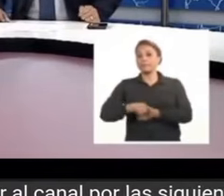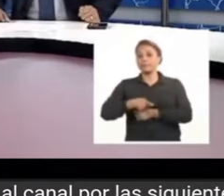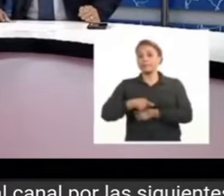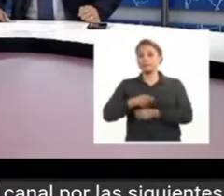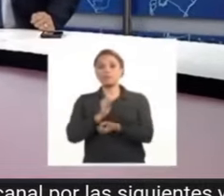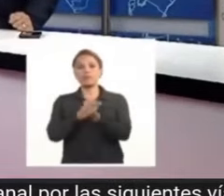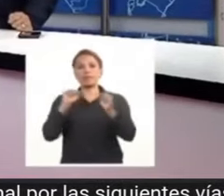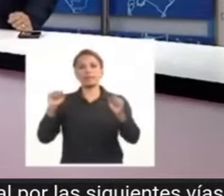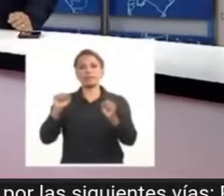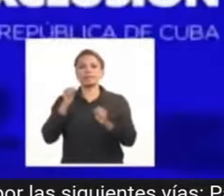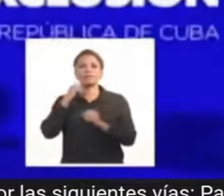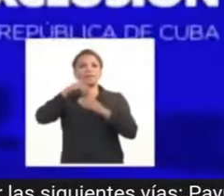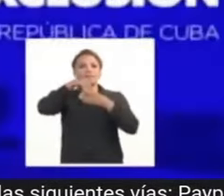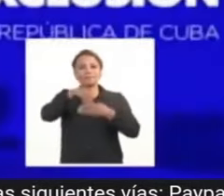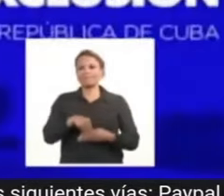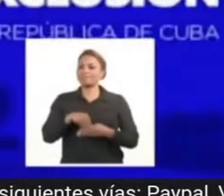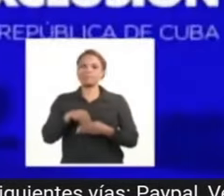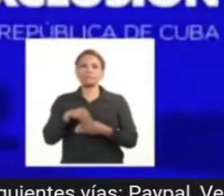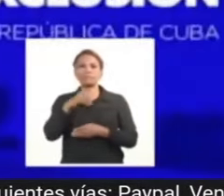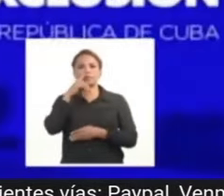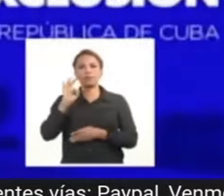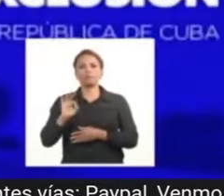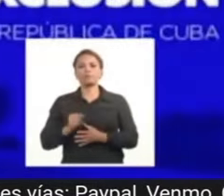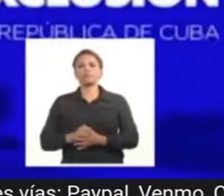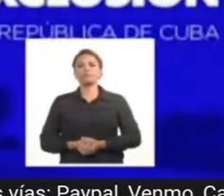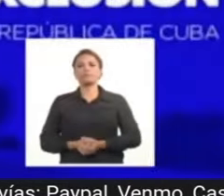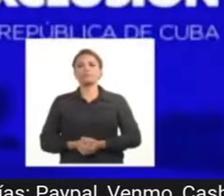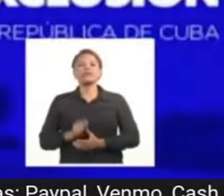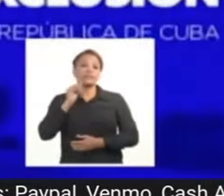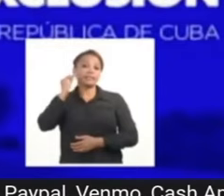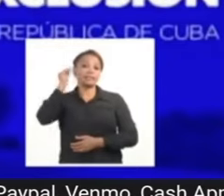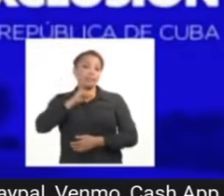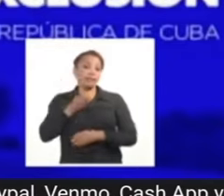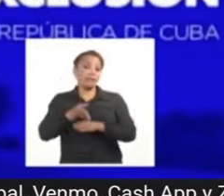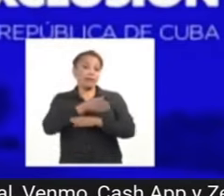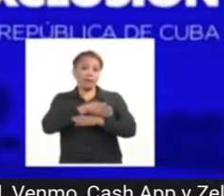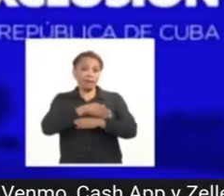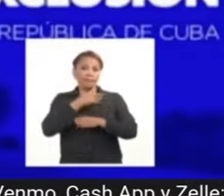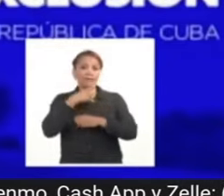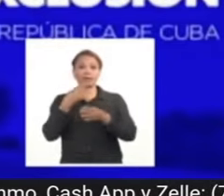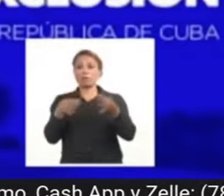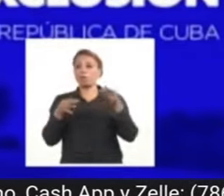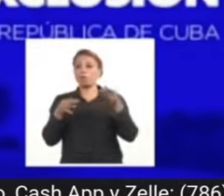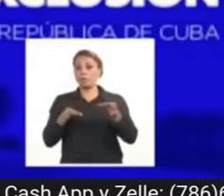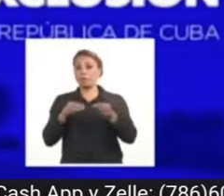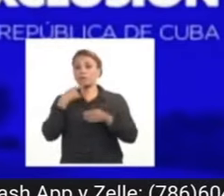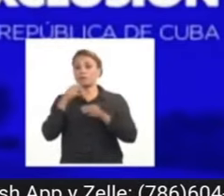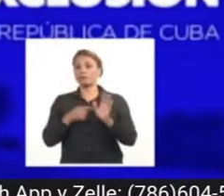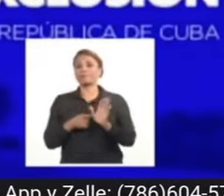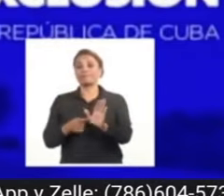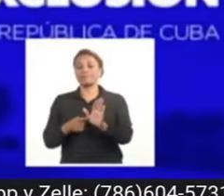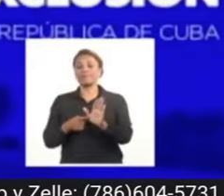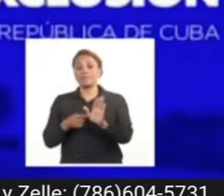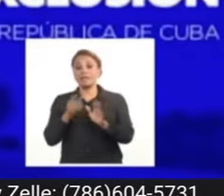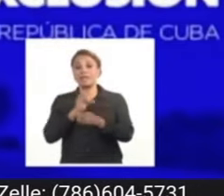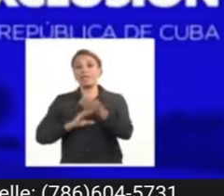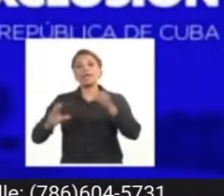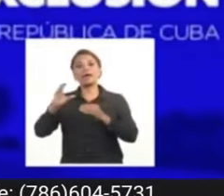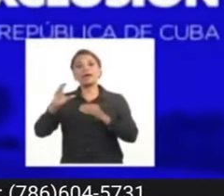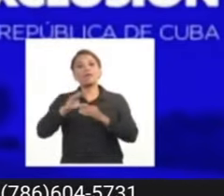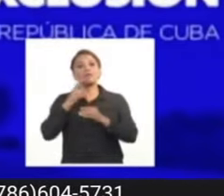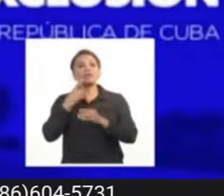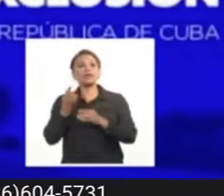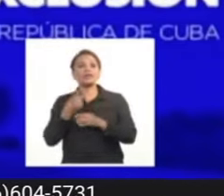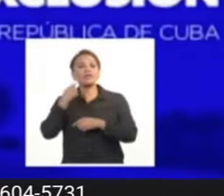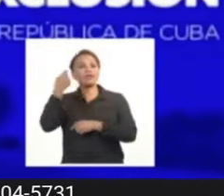no subordinación se sabe de antemano que los documentos que se pretende adoptar en Los Ángeles están divorciados